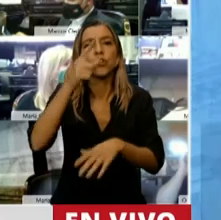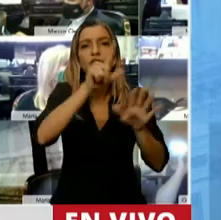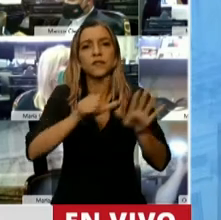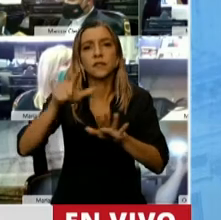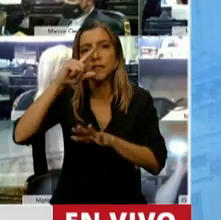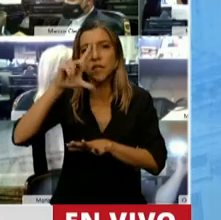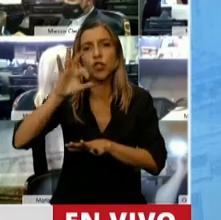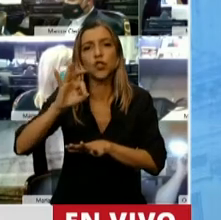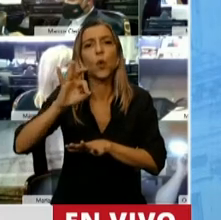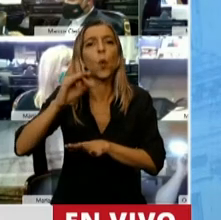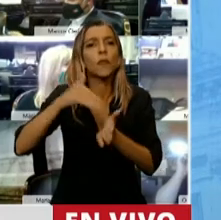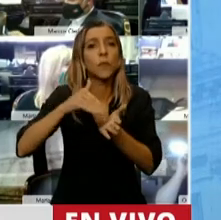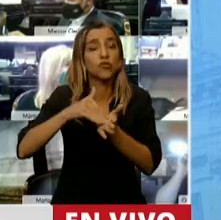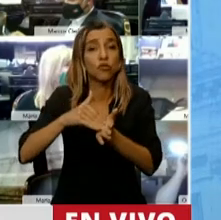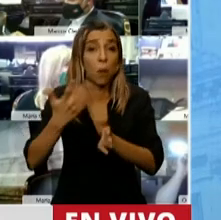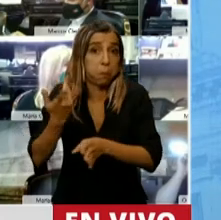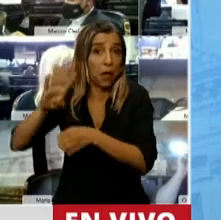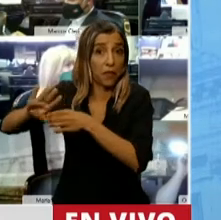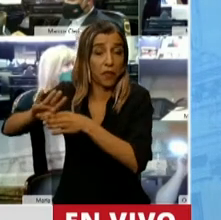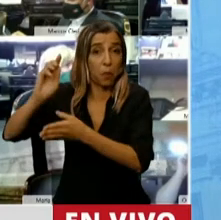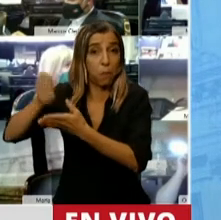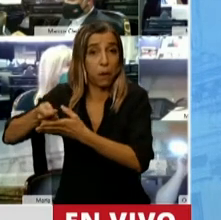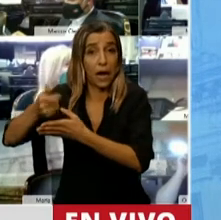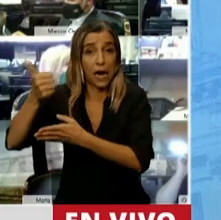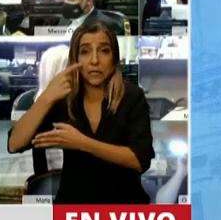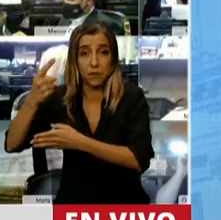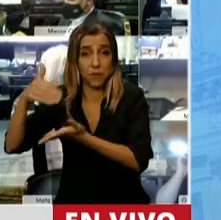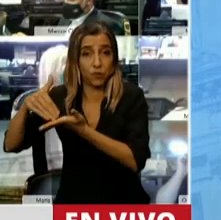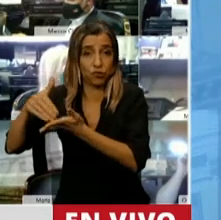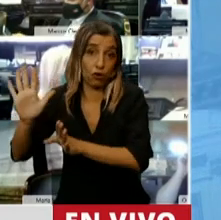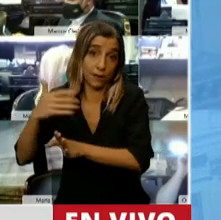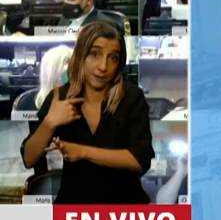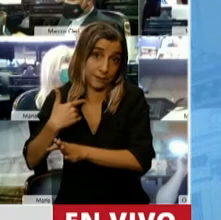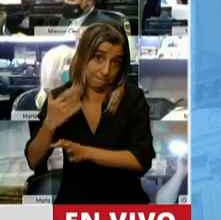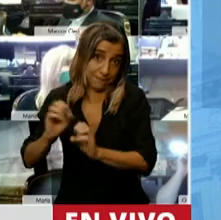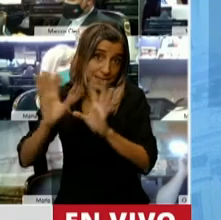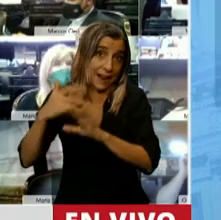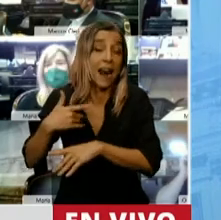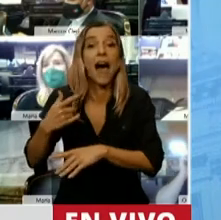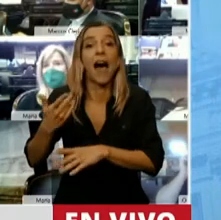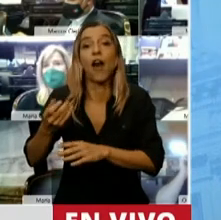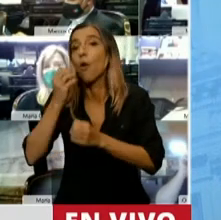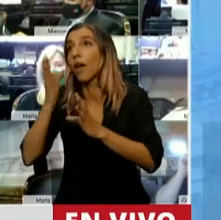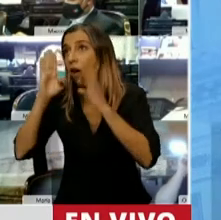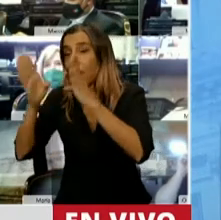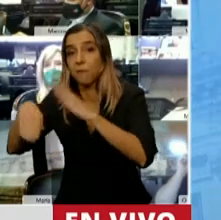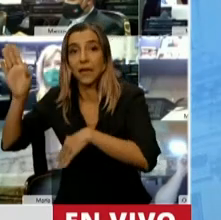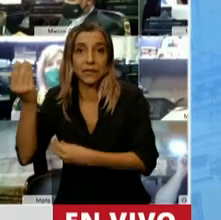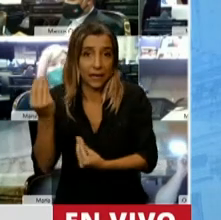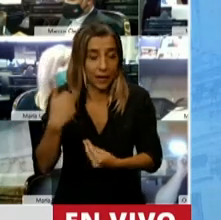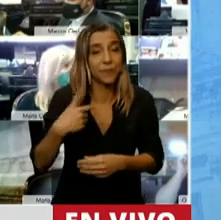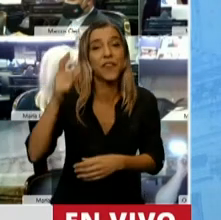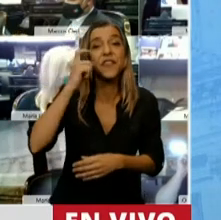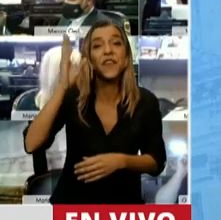cuando de deuda se van a pagar 6.000 millones. Están claras las prioridades. Para las universidades prevé un recorte del 10% del